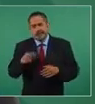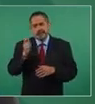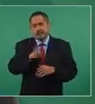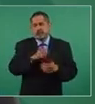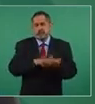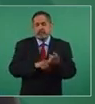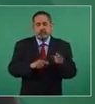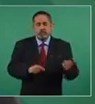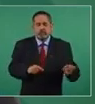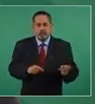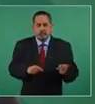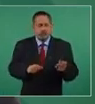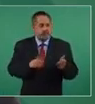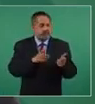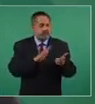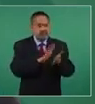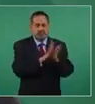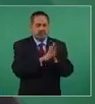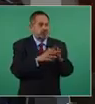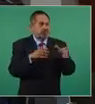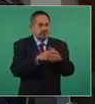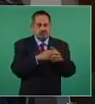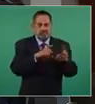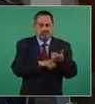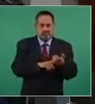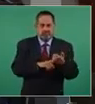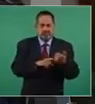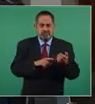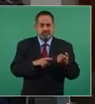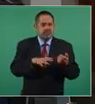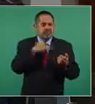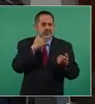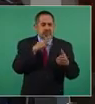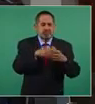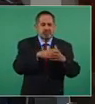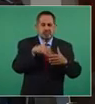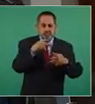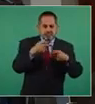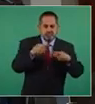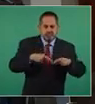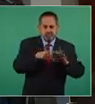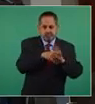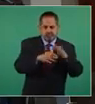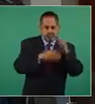el lampa de la política y con el lampa del periodismo.